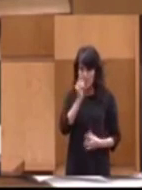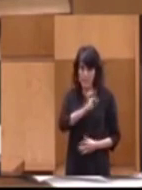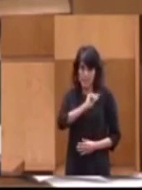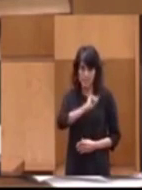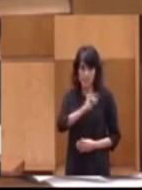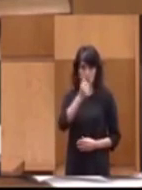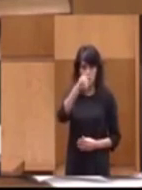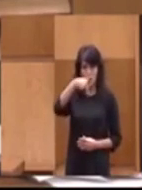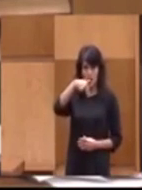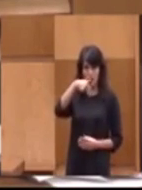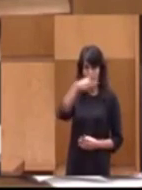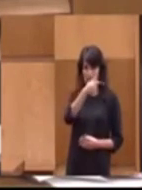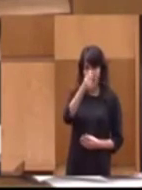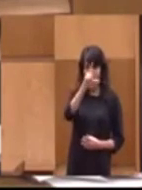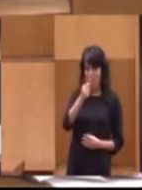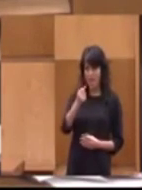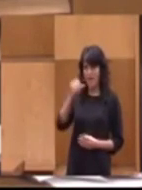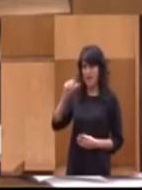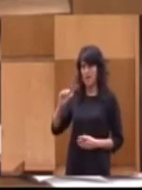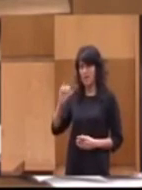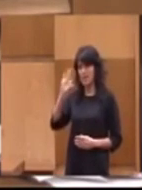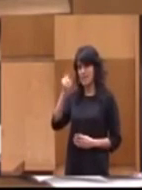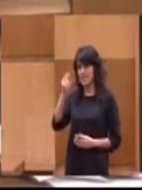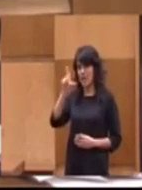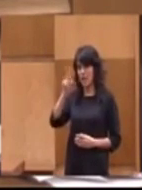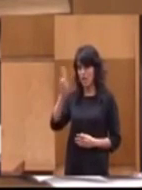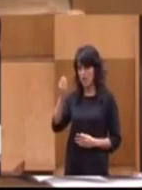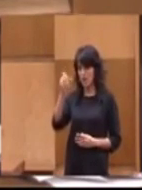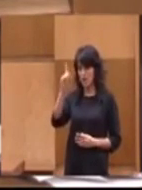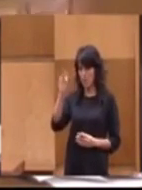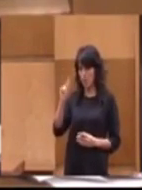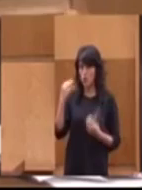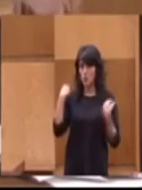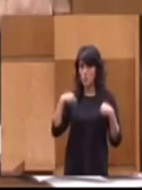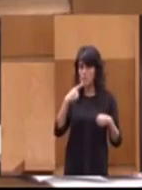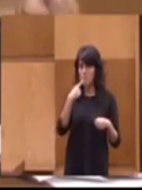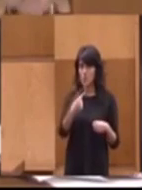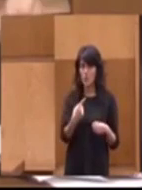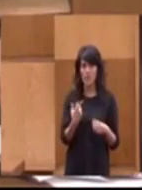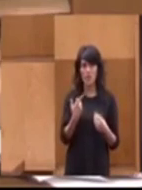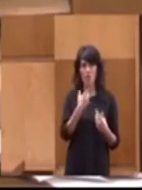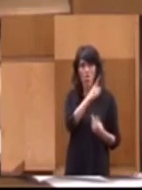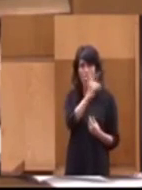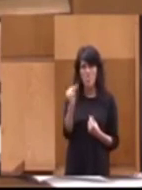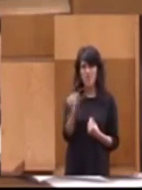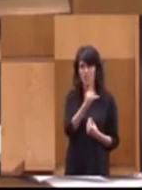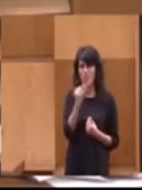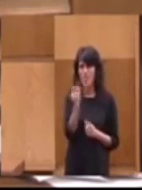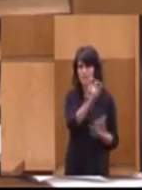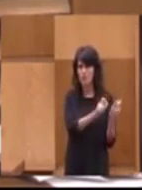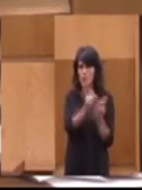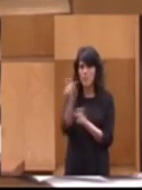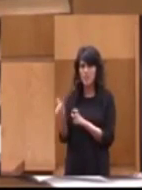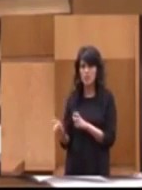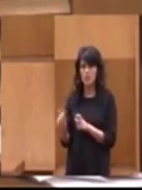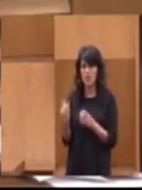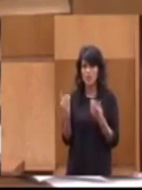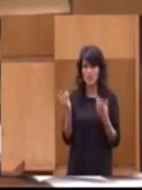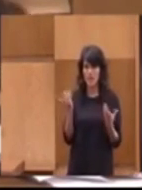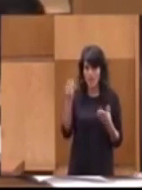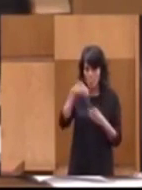de Antonio Gala como de El Salvador Tábora es lo que nos ha impulsado también, al igual que el de cientos y cientos de personas que están dentro de esta